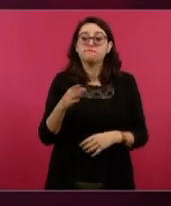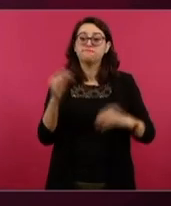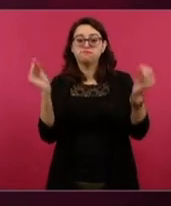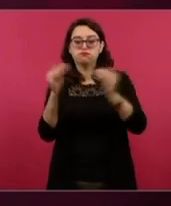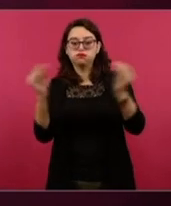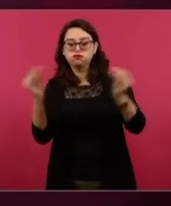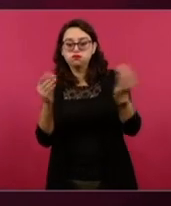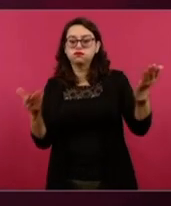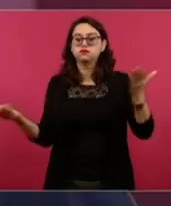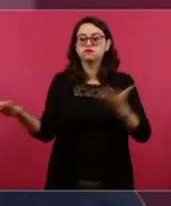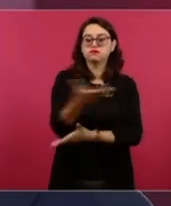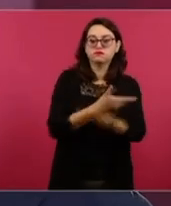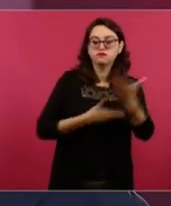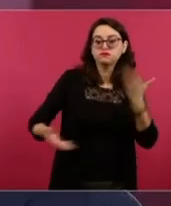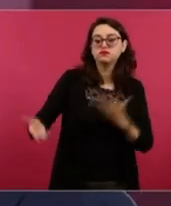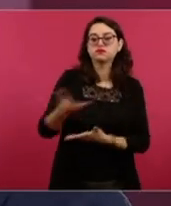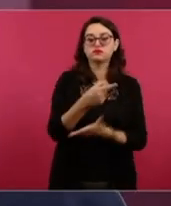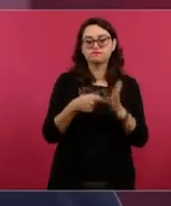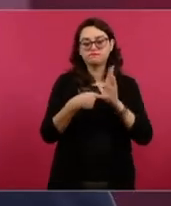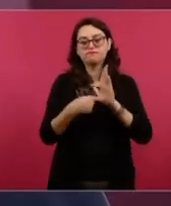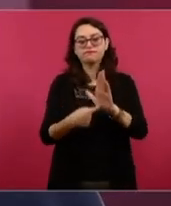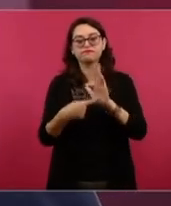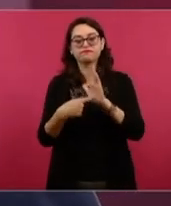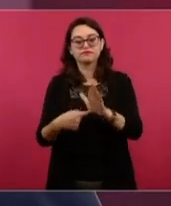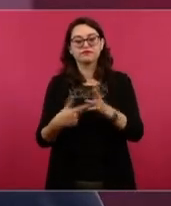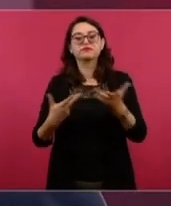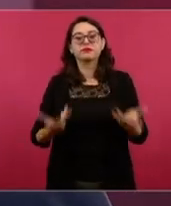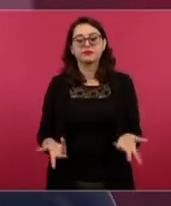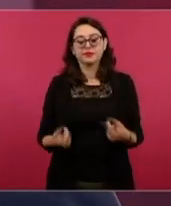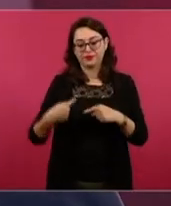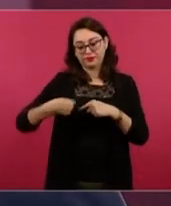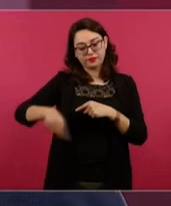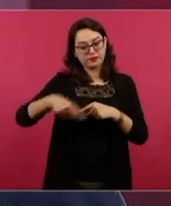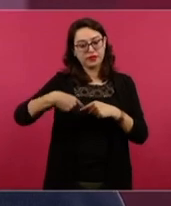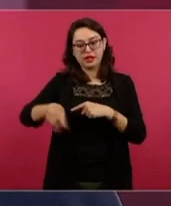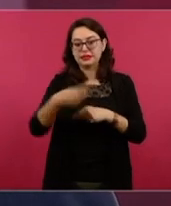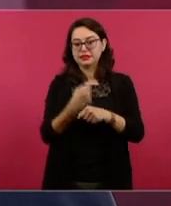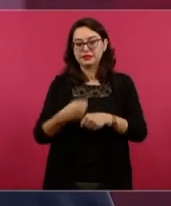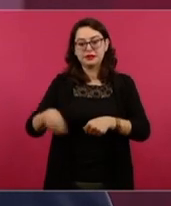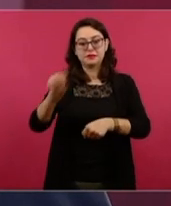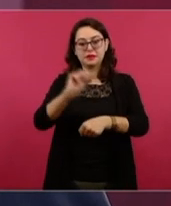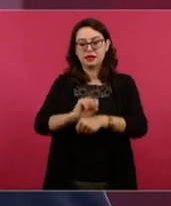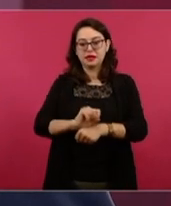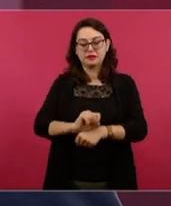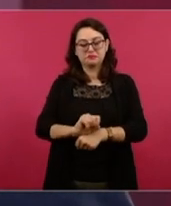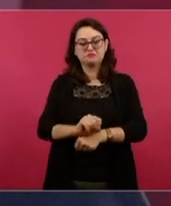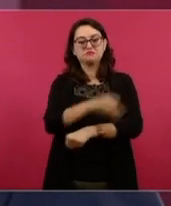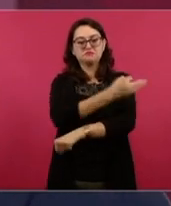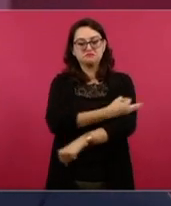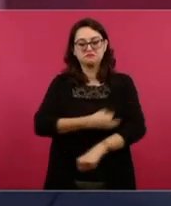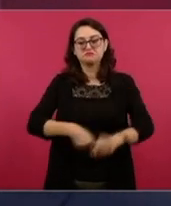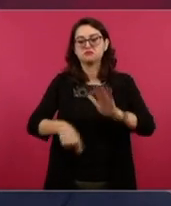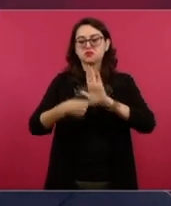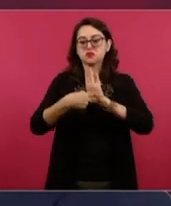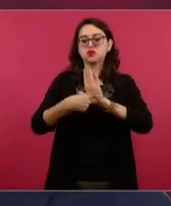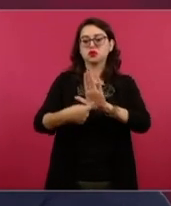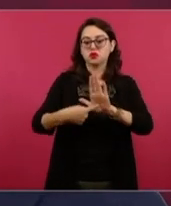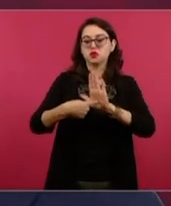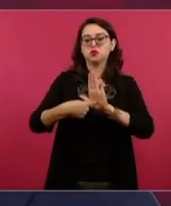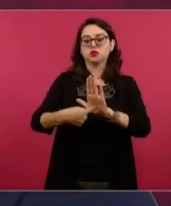Y toda esta semana por la tarde se va a seguir